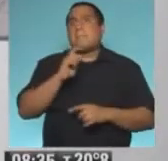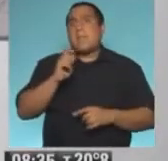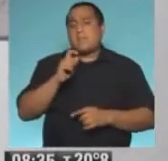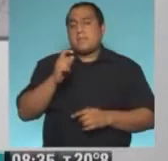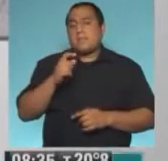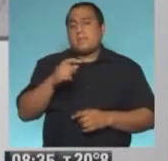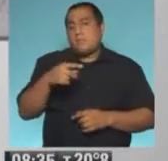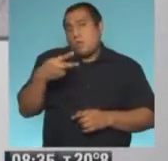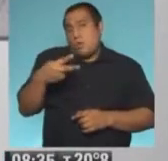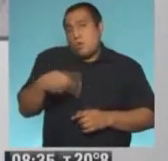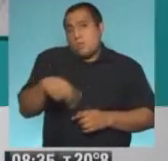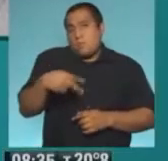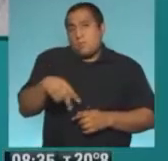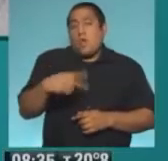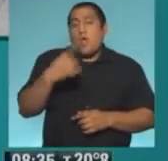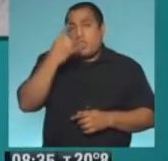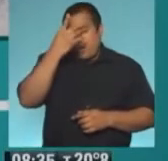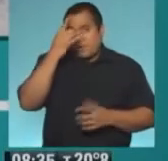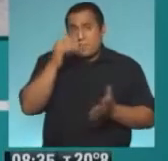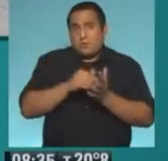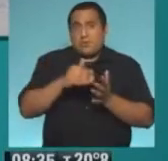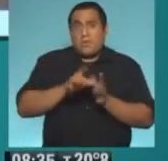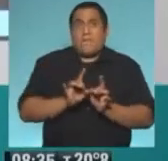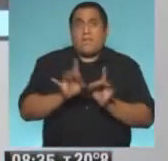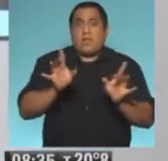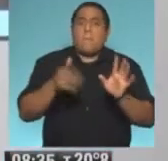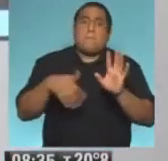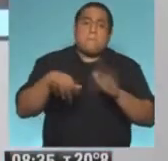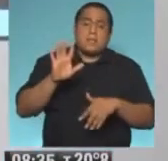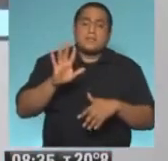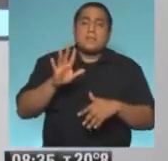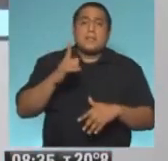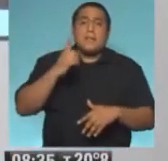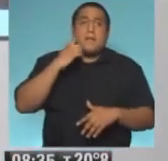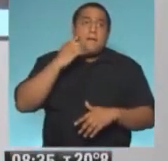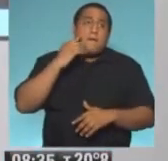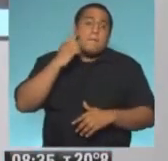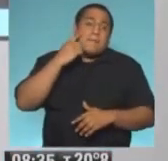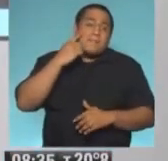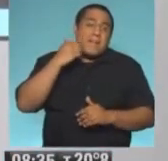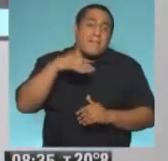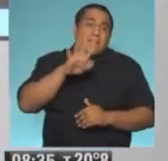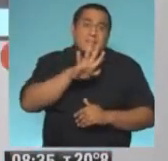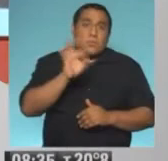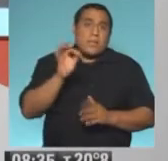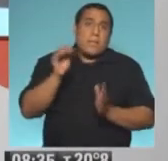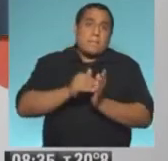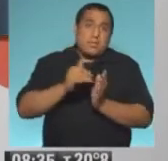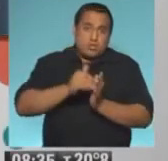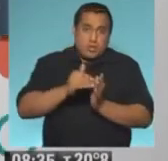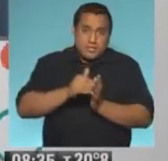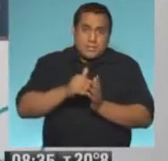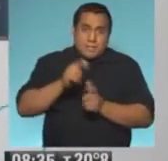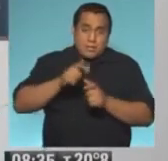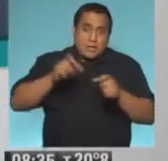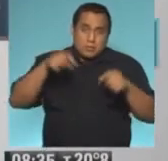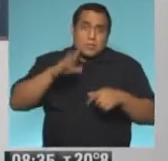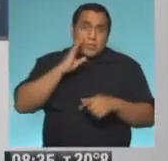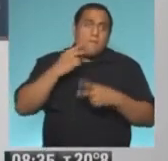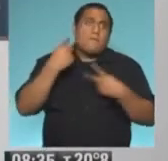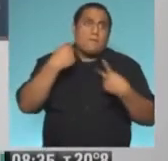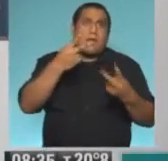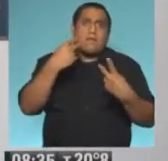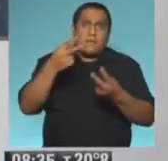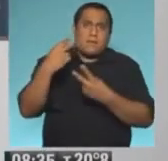Ya vamos por más de 12 millones de infecciones y se espera que 50 millones de estadounidenses viajen esta semana para estar con sus